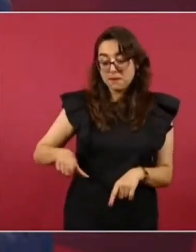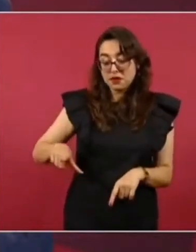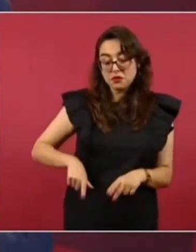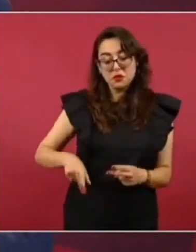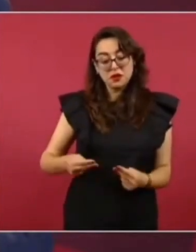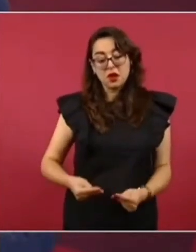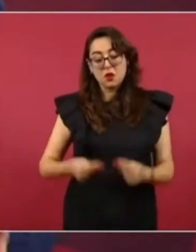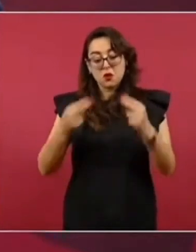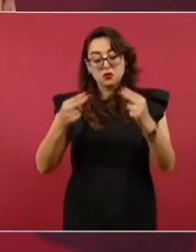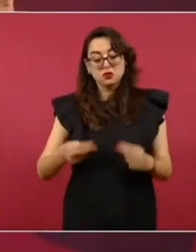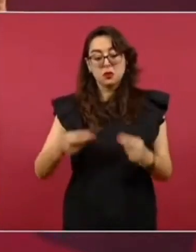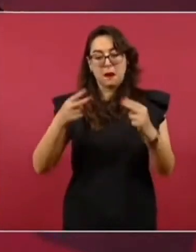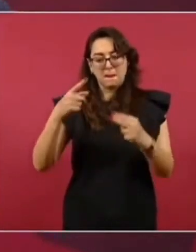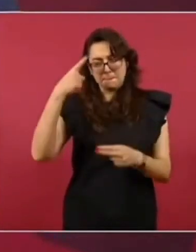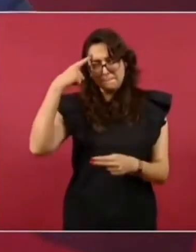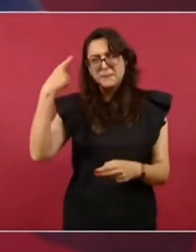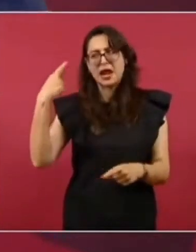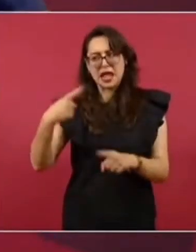por eso